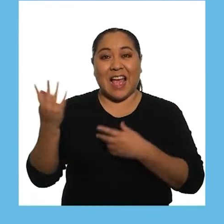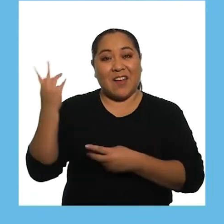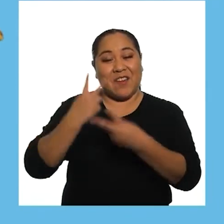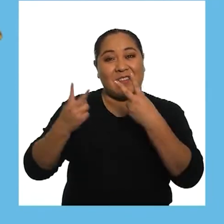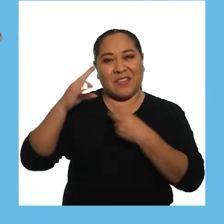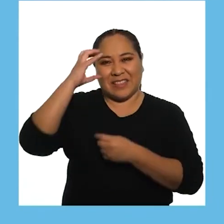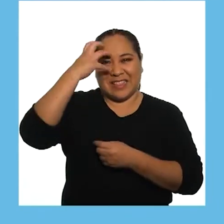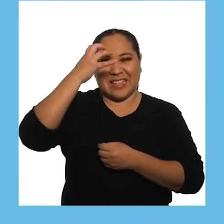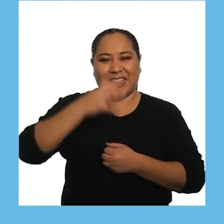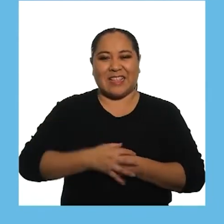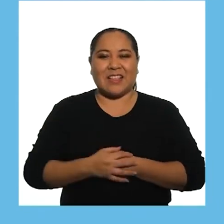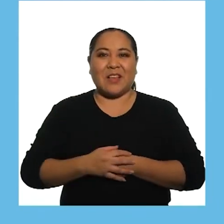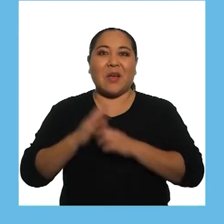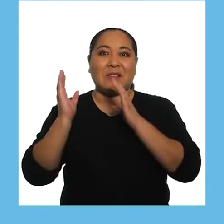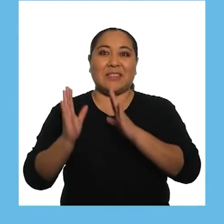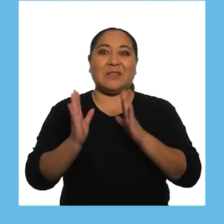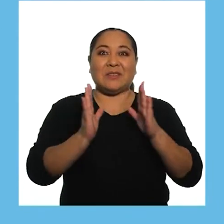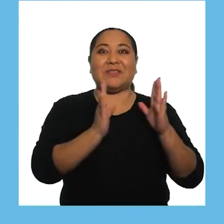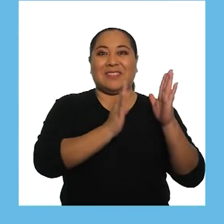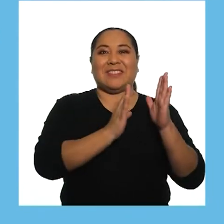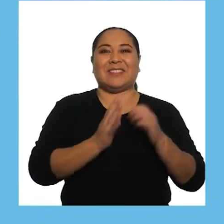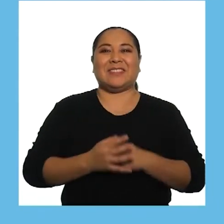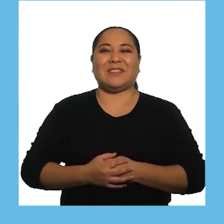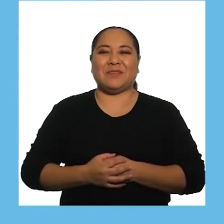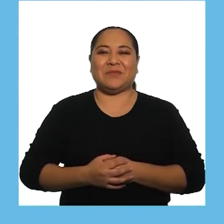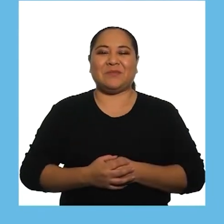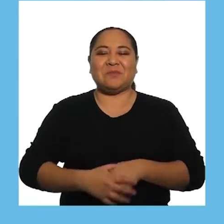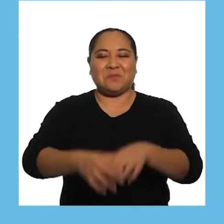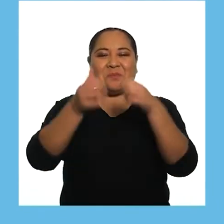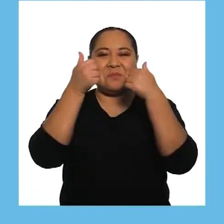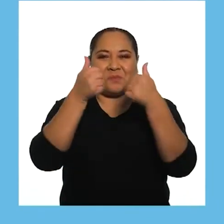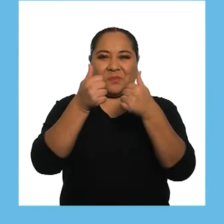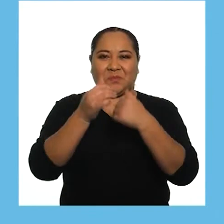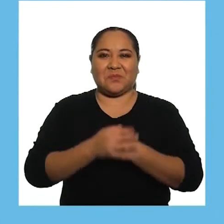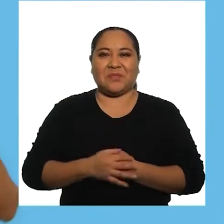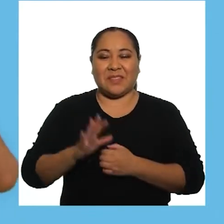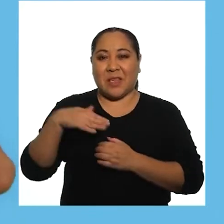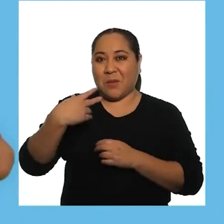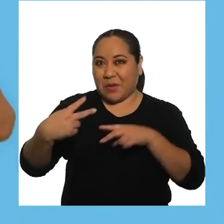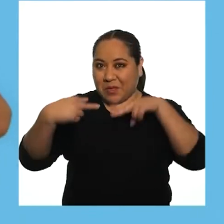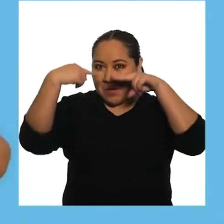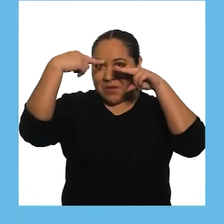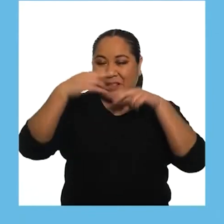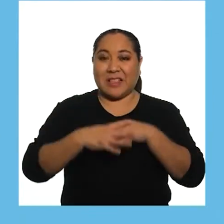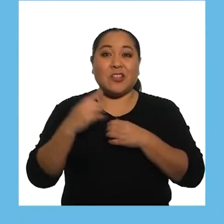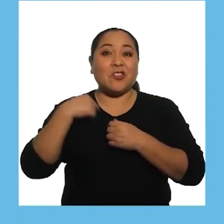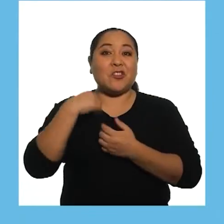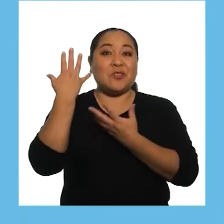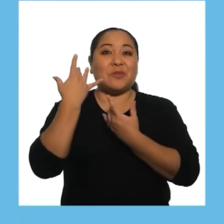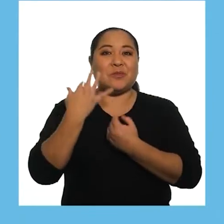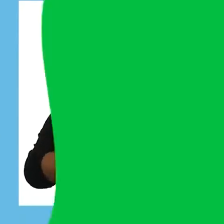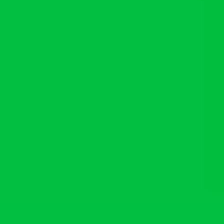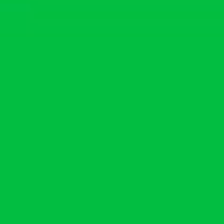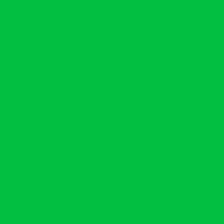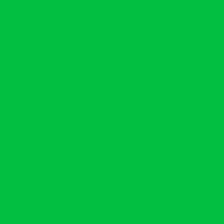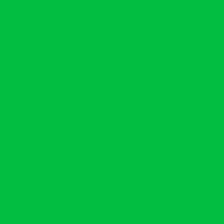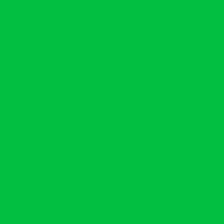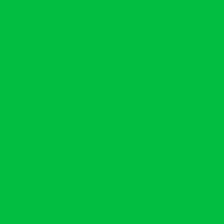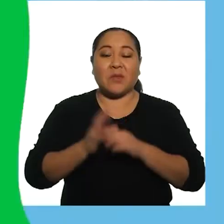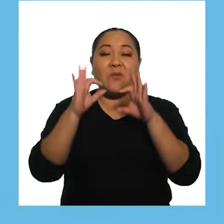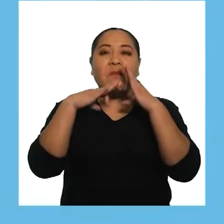¡Ya volvemos, Daniel! ¡Vamos a prepararnos! ¡Está bien! ¡Nos vemos luego! ¡Los espero!